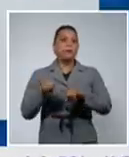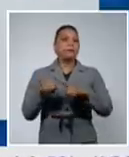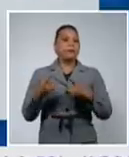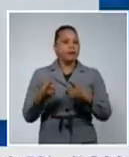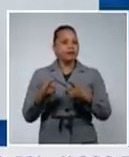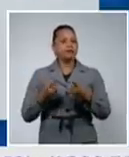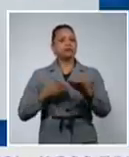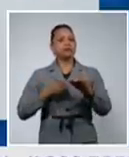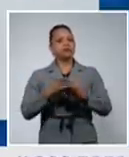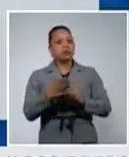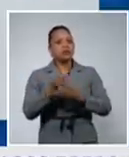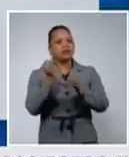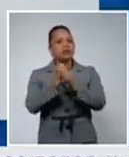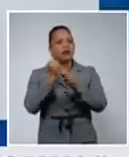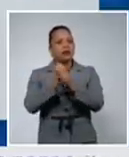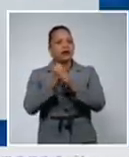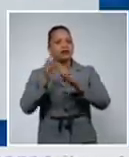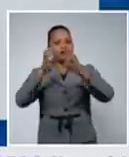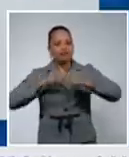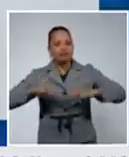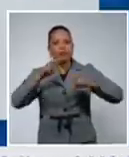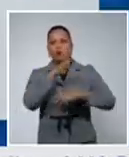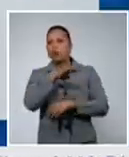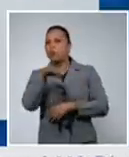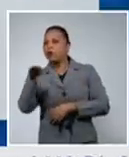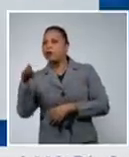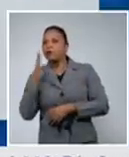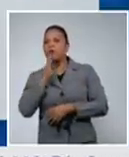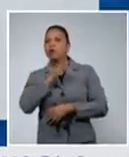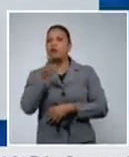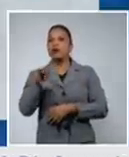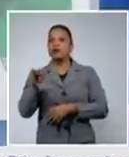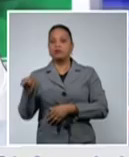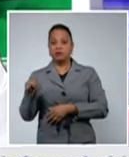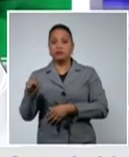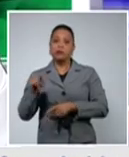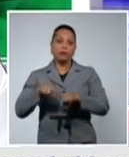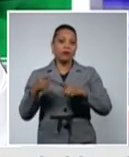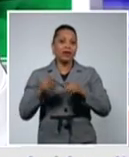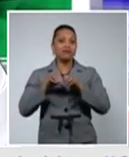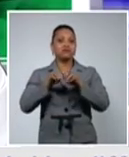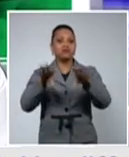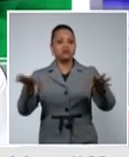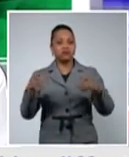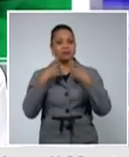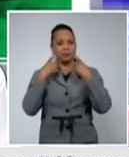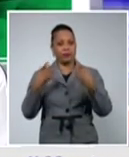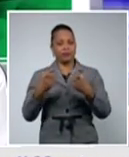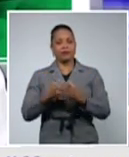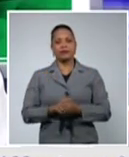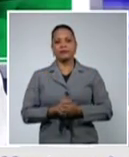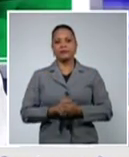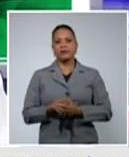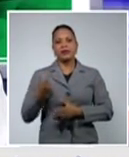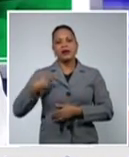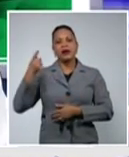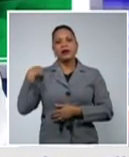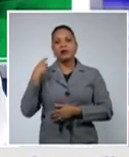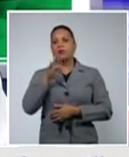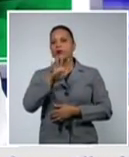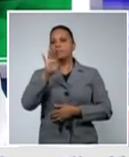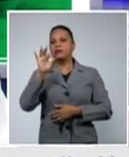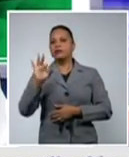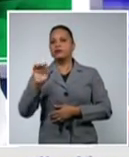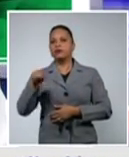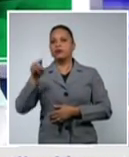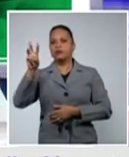trabajan porque todavía tienen una transmisión importante. Ayer el 48,3%